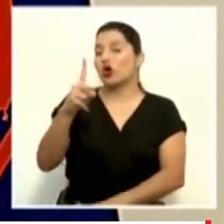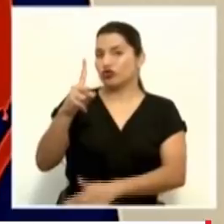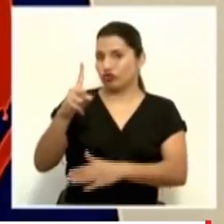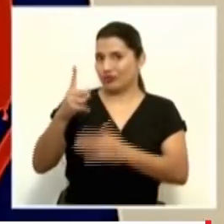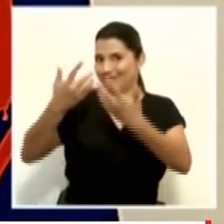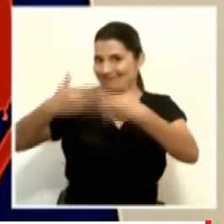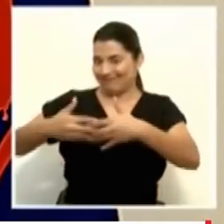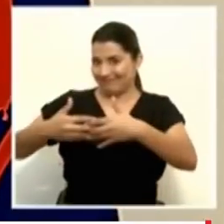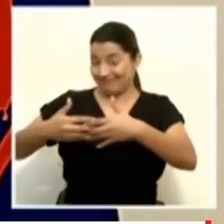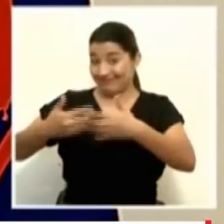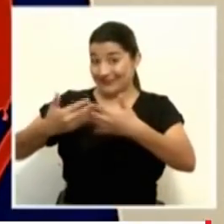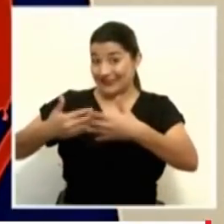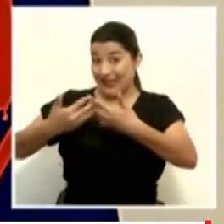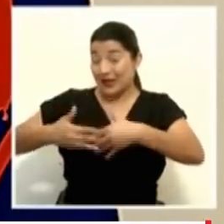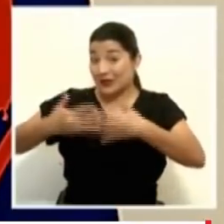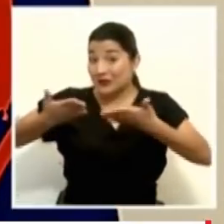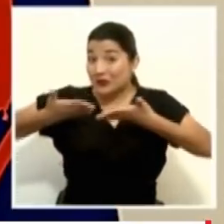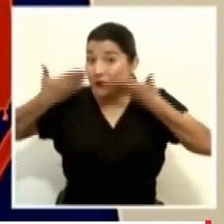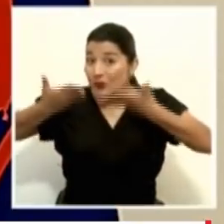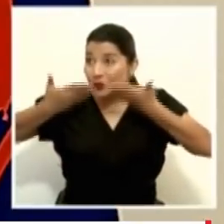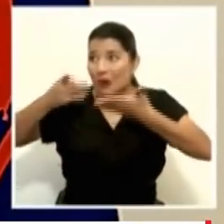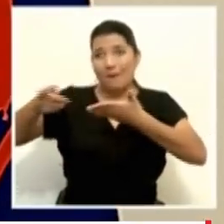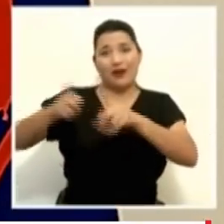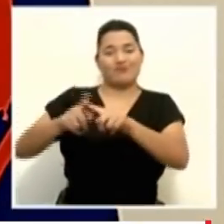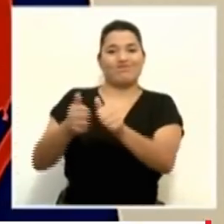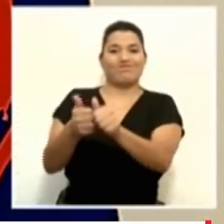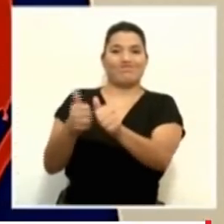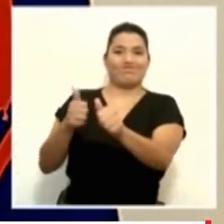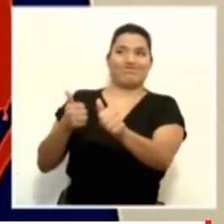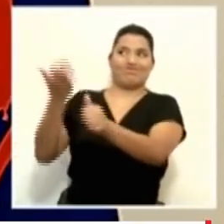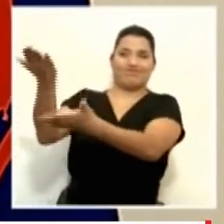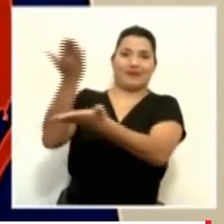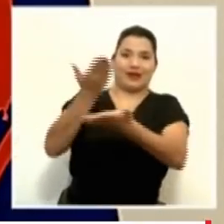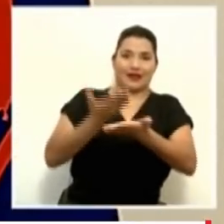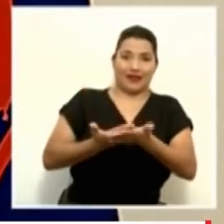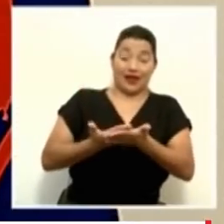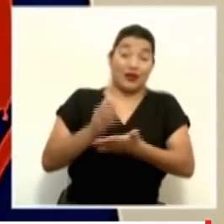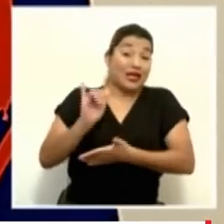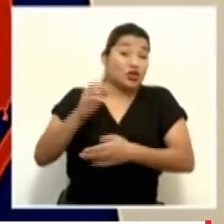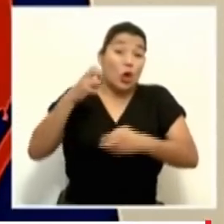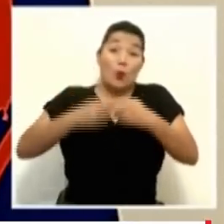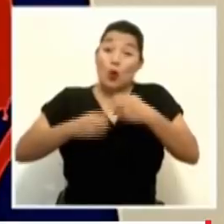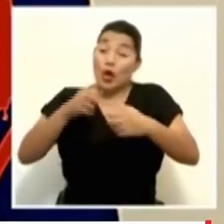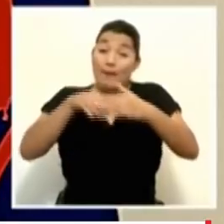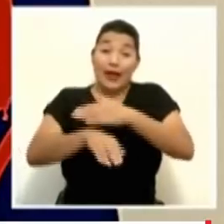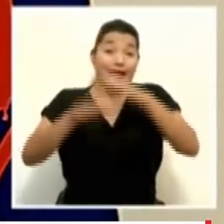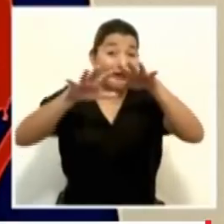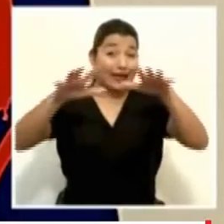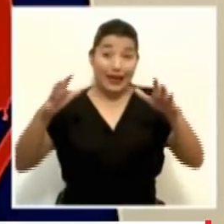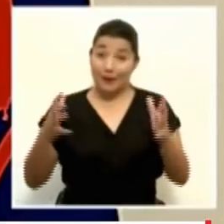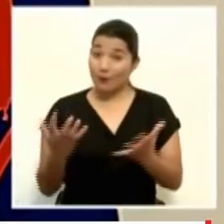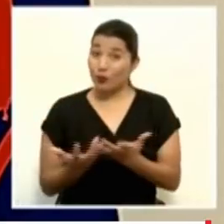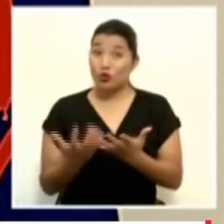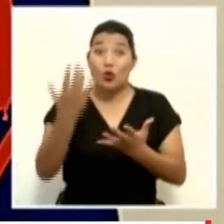y esto es un fenómeno mundial porque la logística del mundo, de nuevo, no está funcionando de manera normal. De